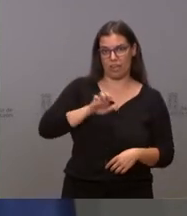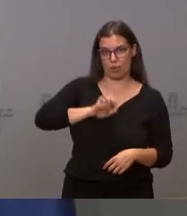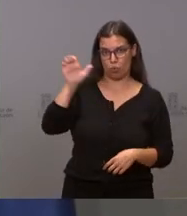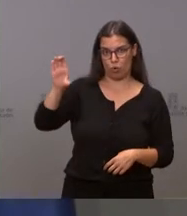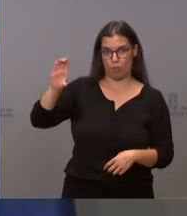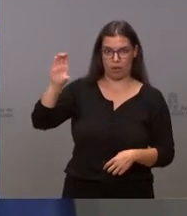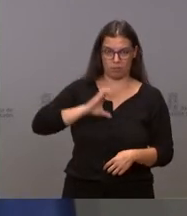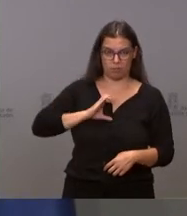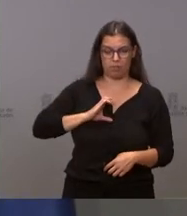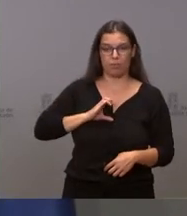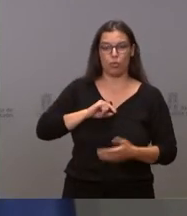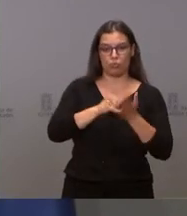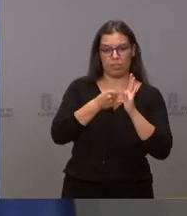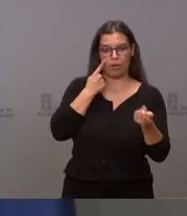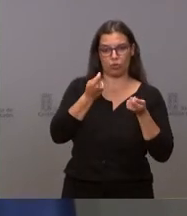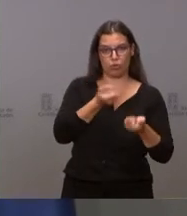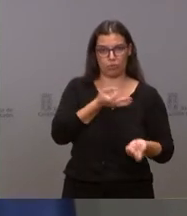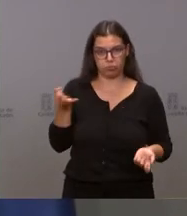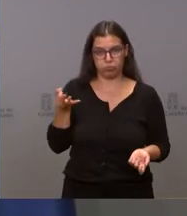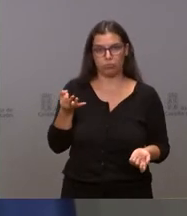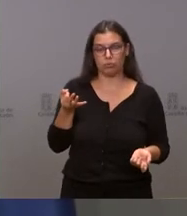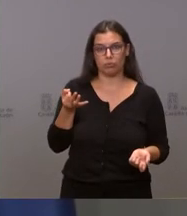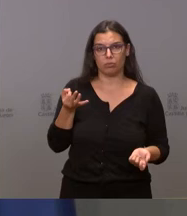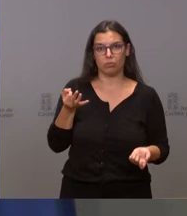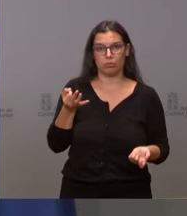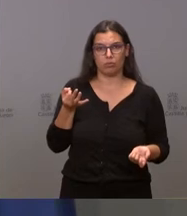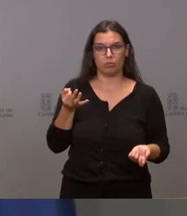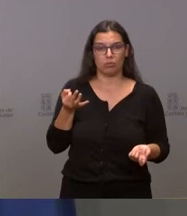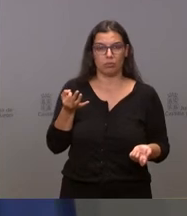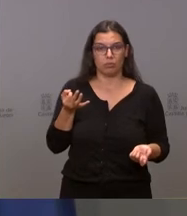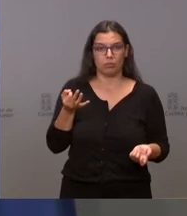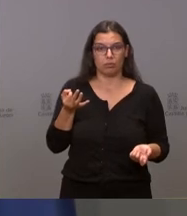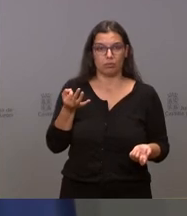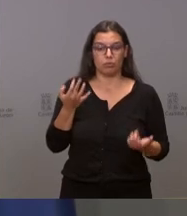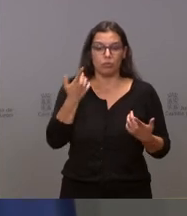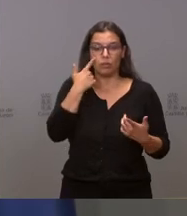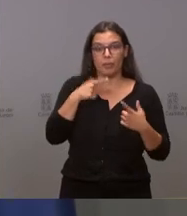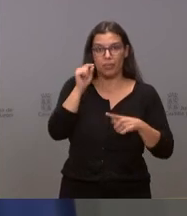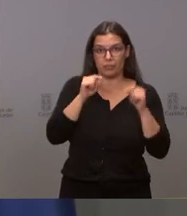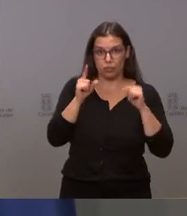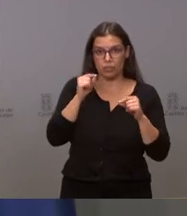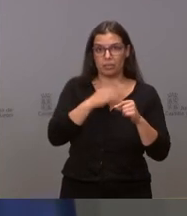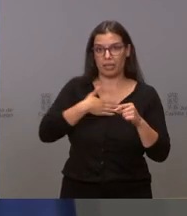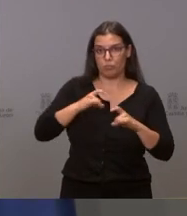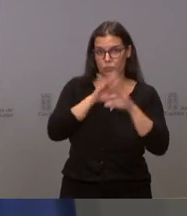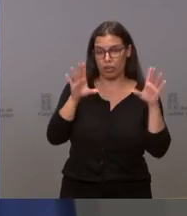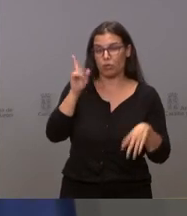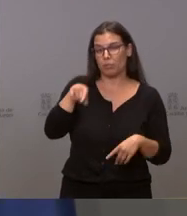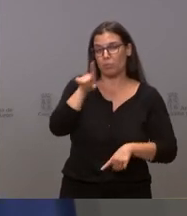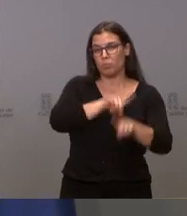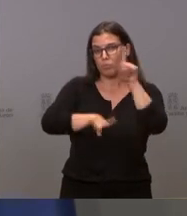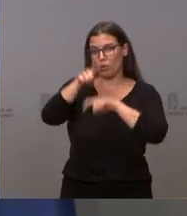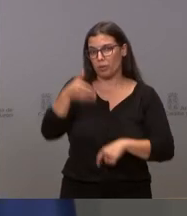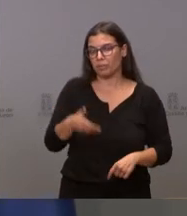sistema de control eficaz y saber exactamente cómo se van a tomar estas decisiones. Y luego hay un problema esencial, que yo creo que también se